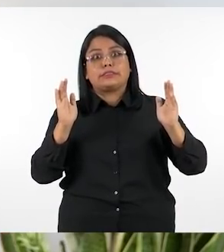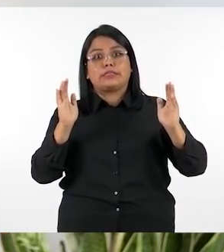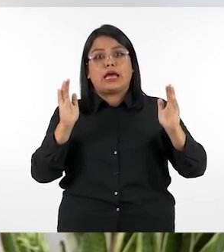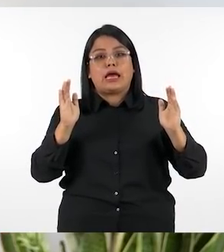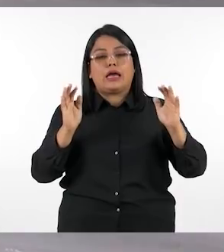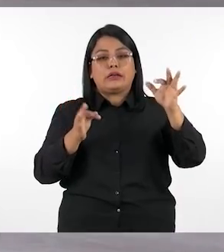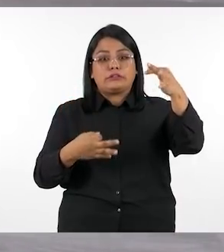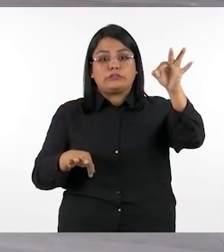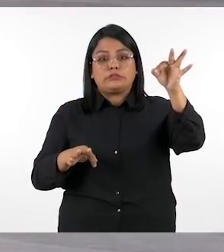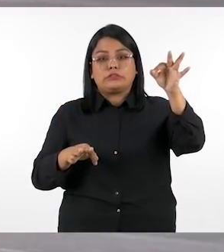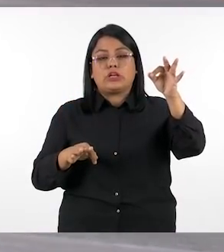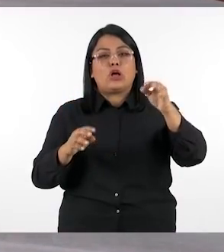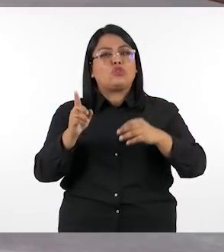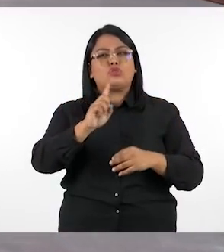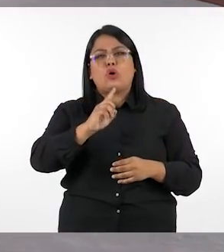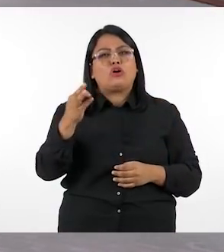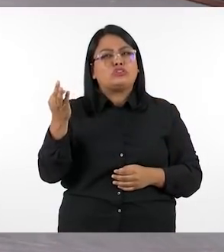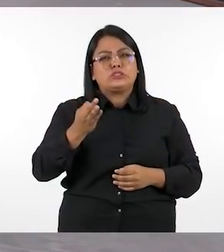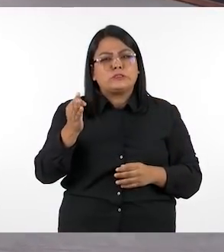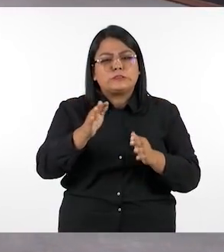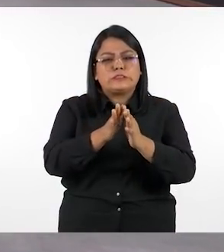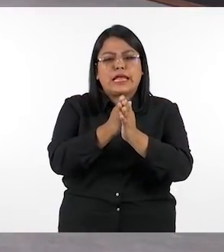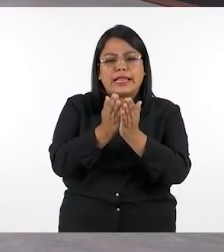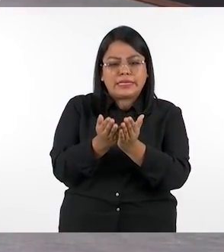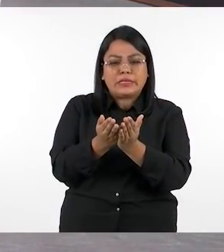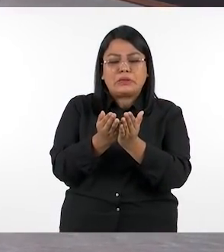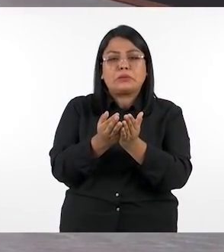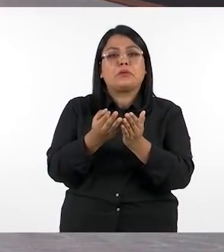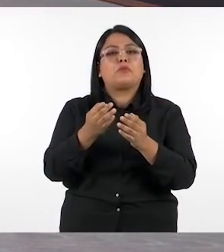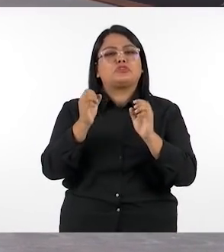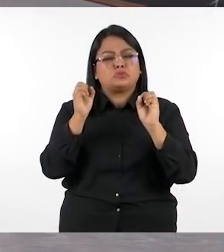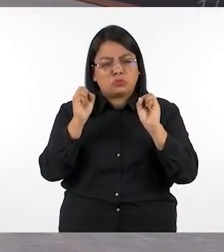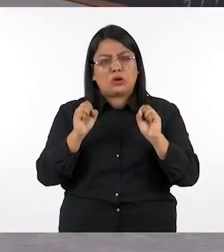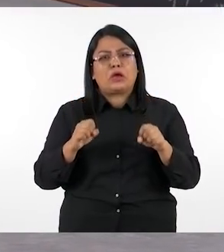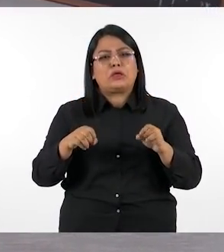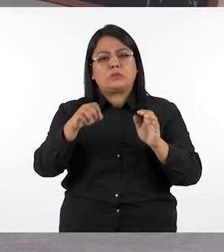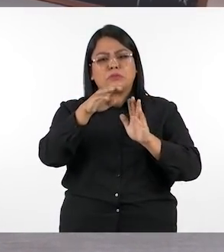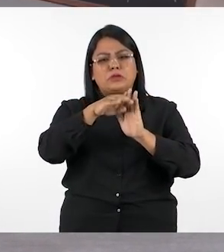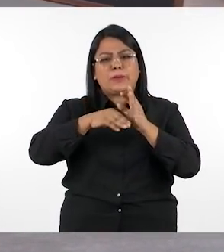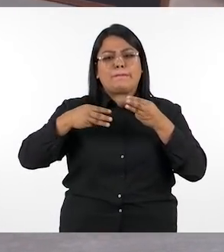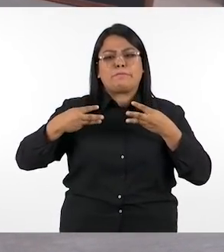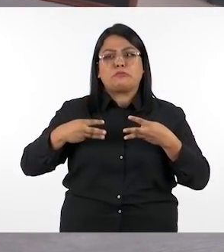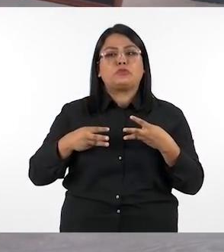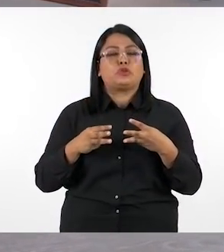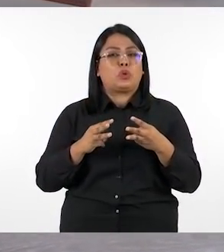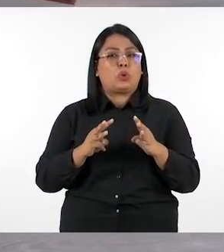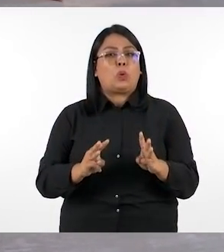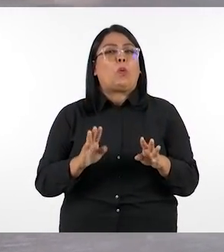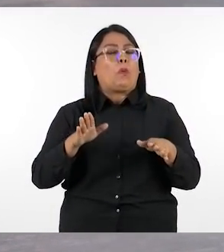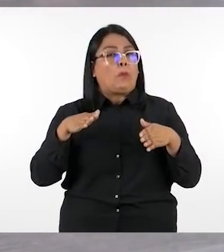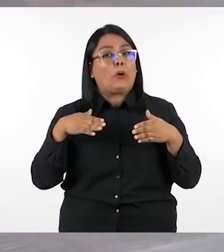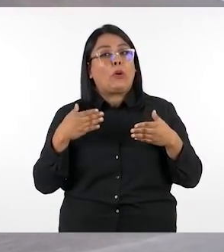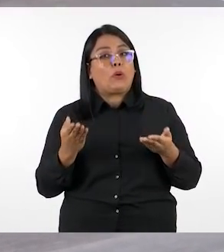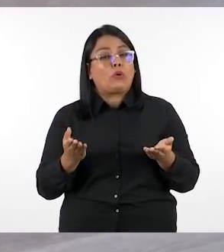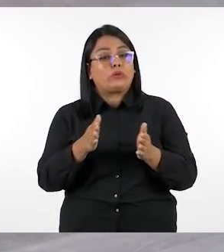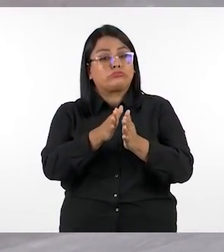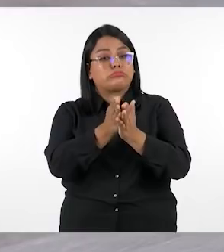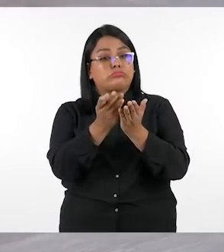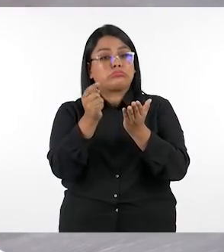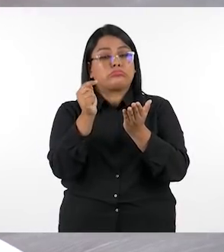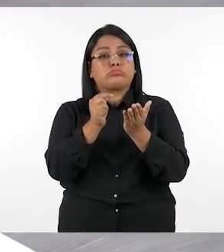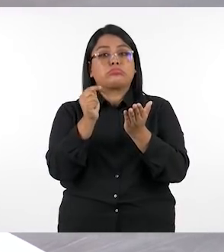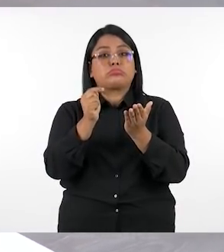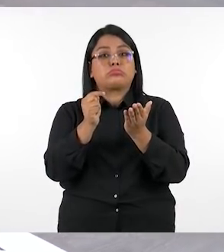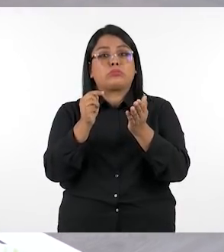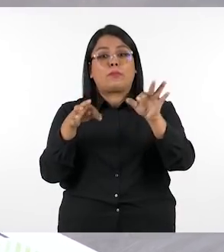el docente ya no necesita tener el libro de texto sino que le basta con tener la guía metodológica porque dentro de ella